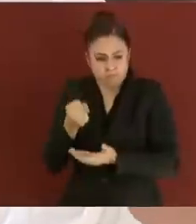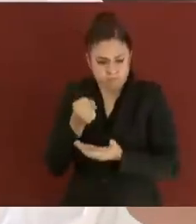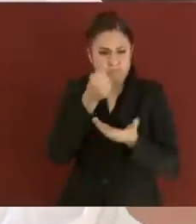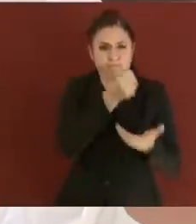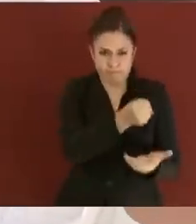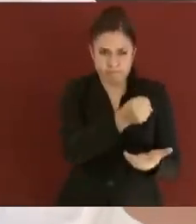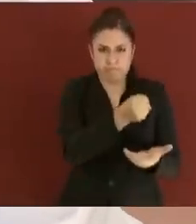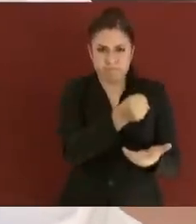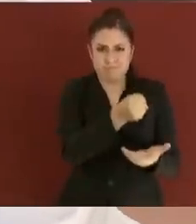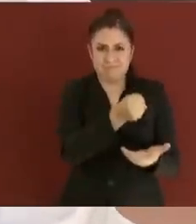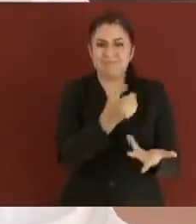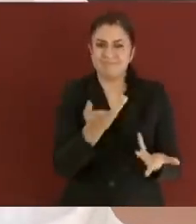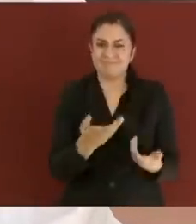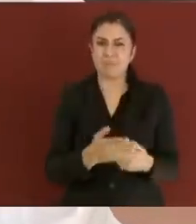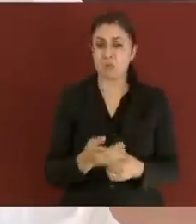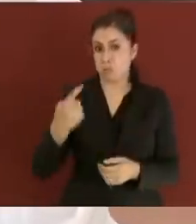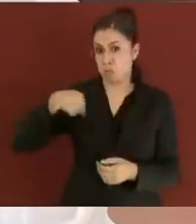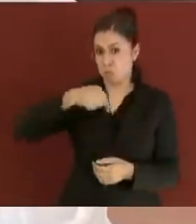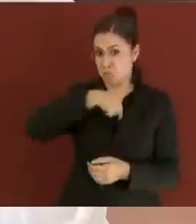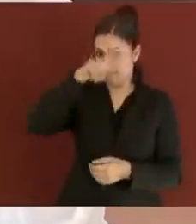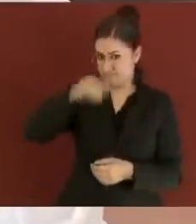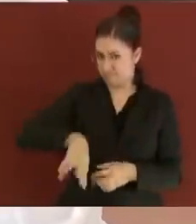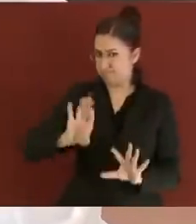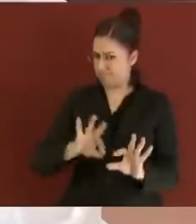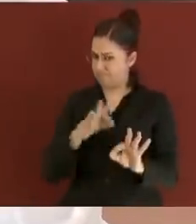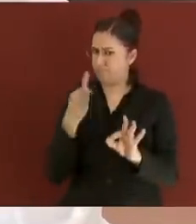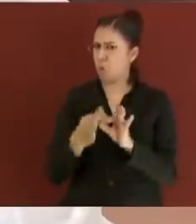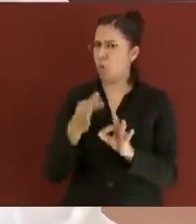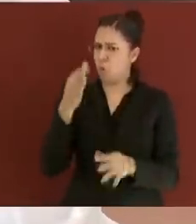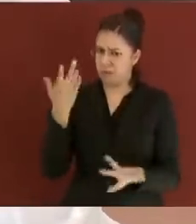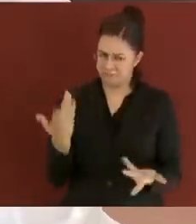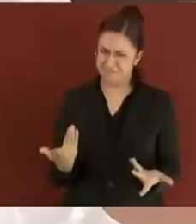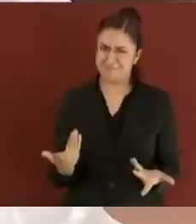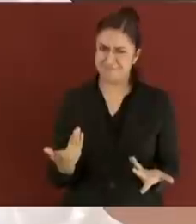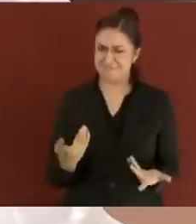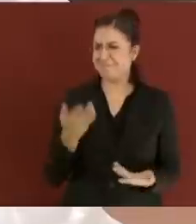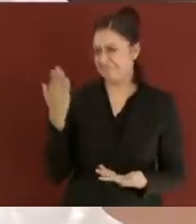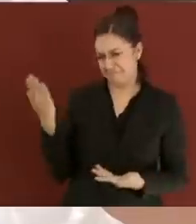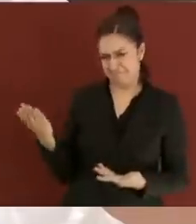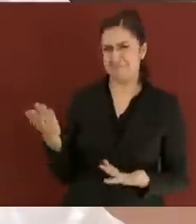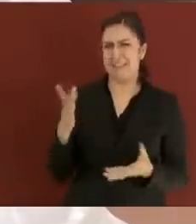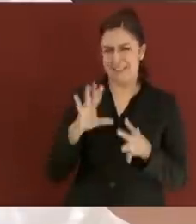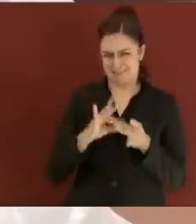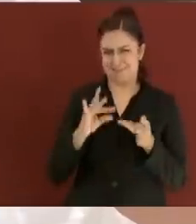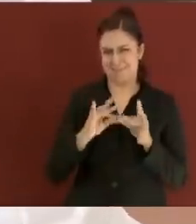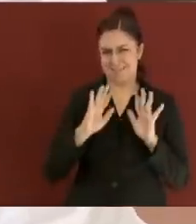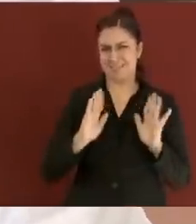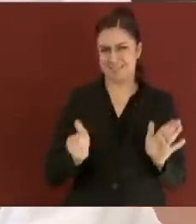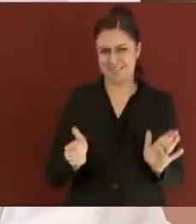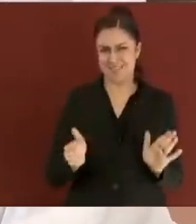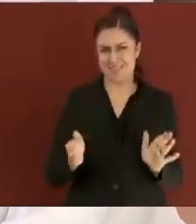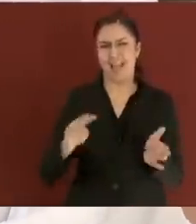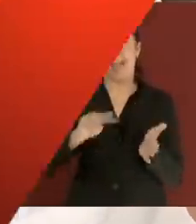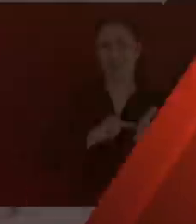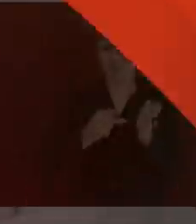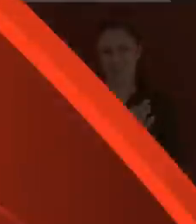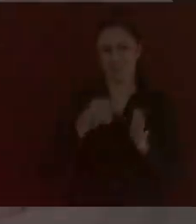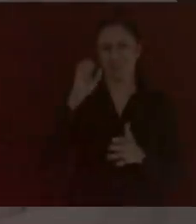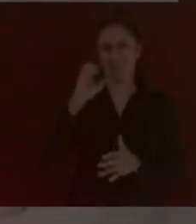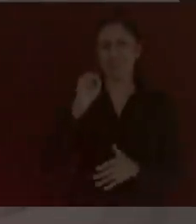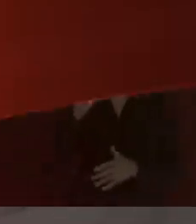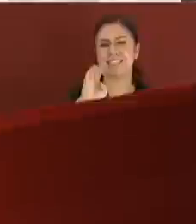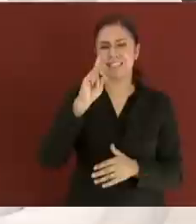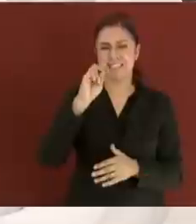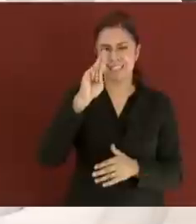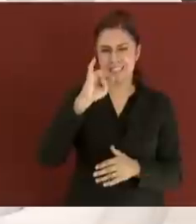Es decir, vamos a cumplir, como aquí lo ha mencionado el ingeniero Cedri,